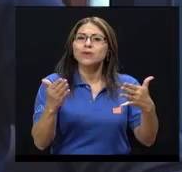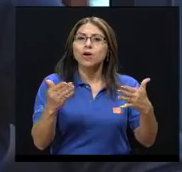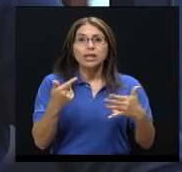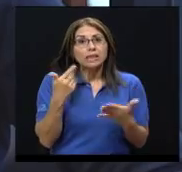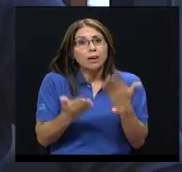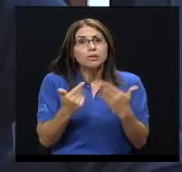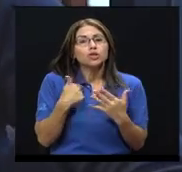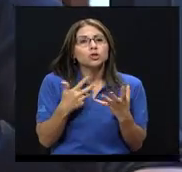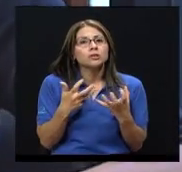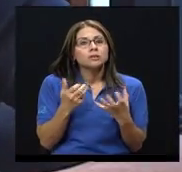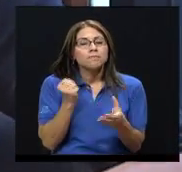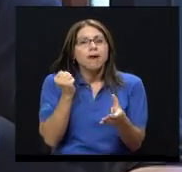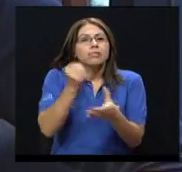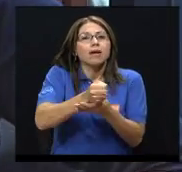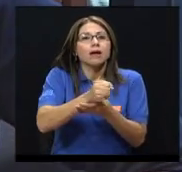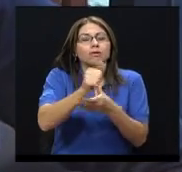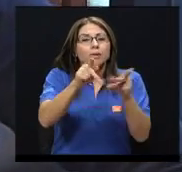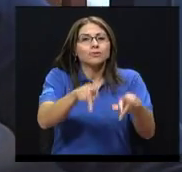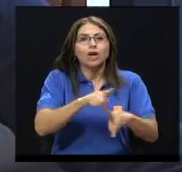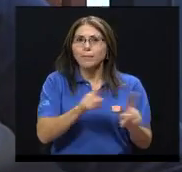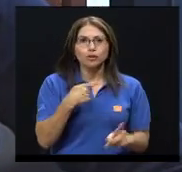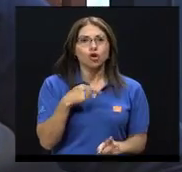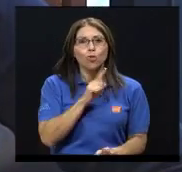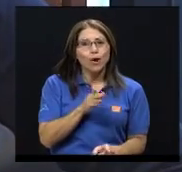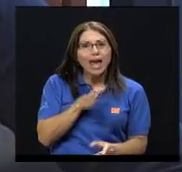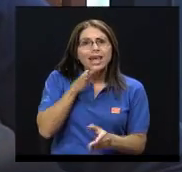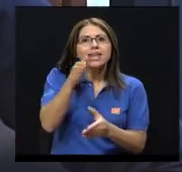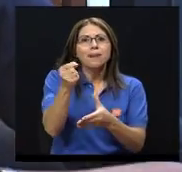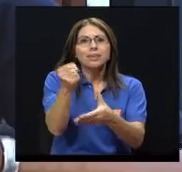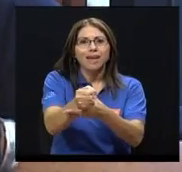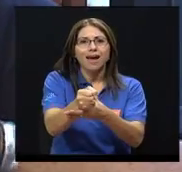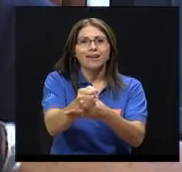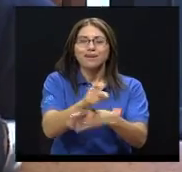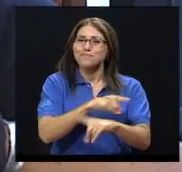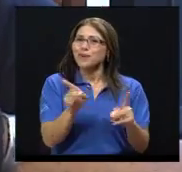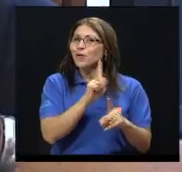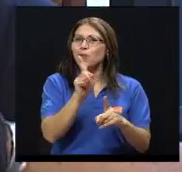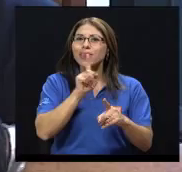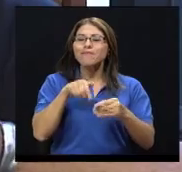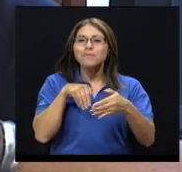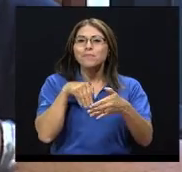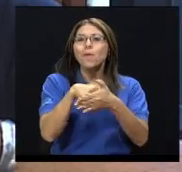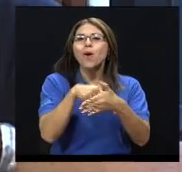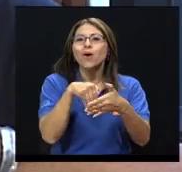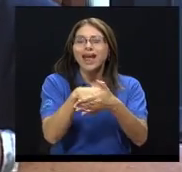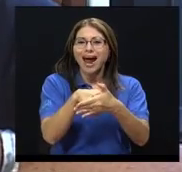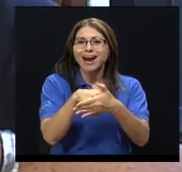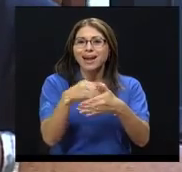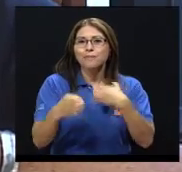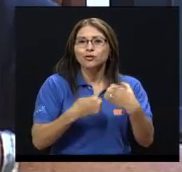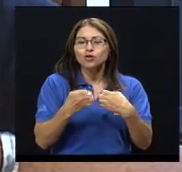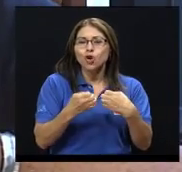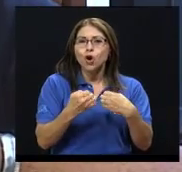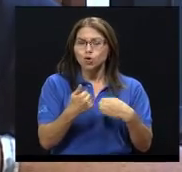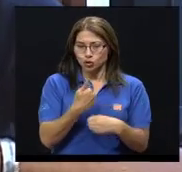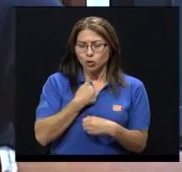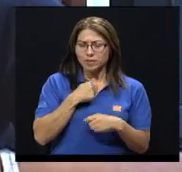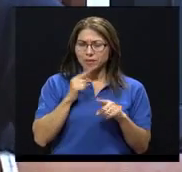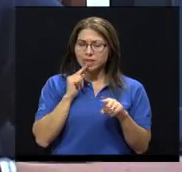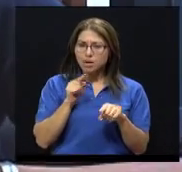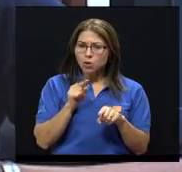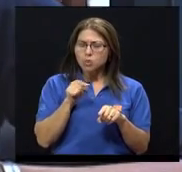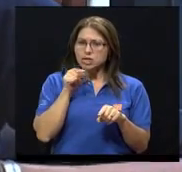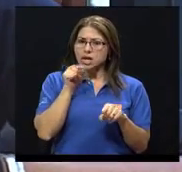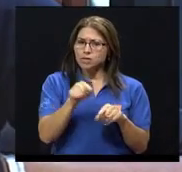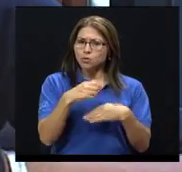pero no va a ir a matarlo, pero no tiene que bloquear la emoción. Uno puede decir, sea así mismo, observar ese enojo y decirse, bueno, esto